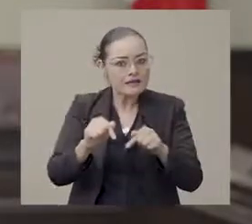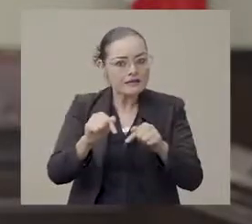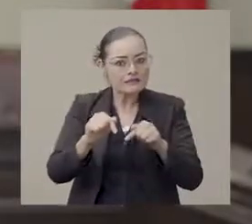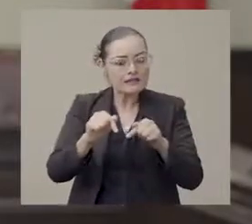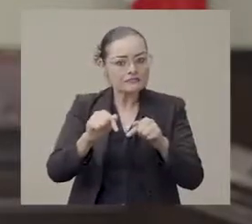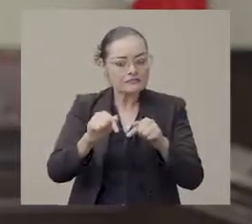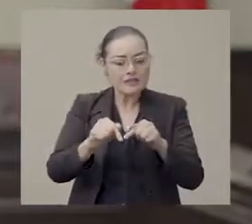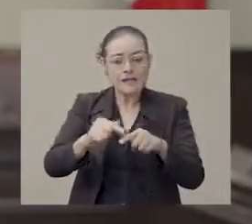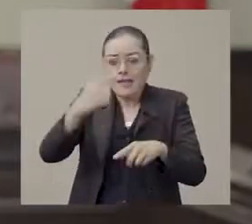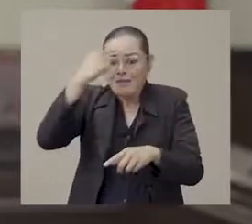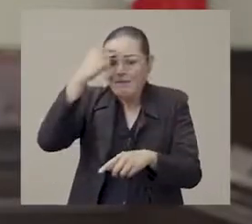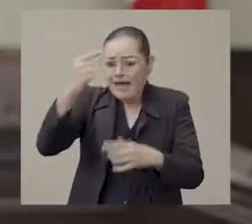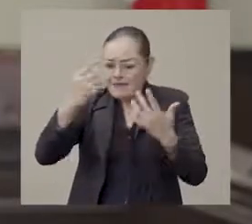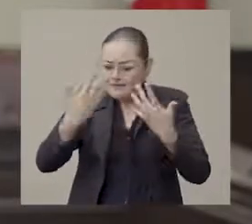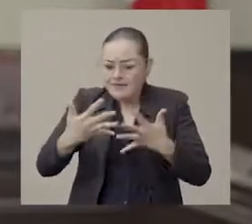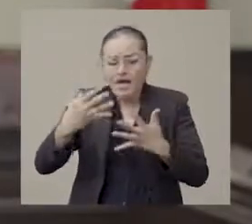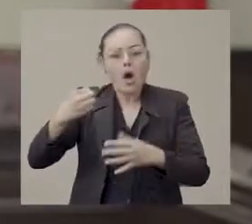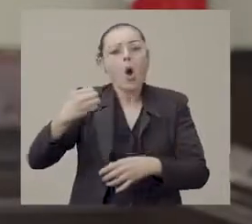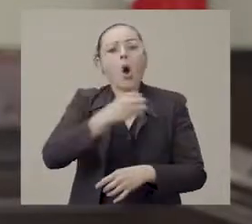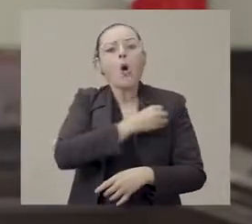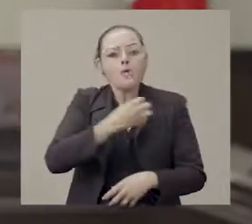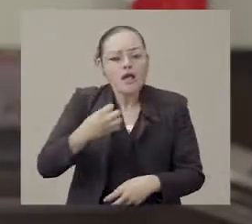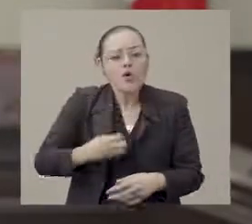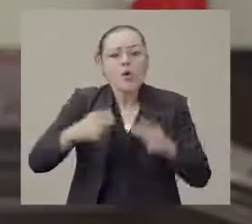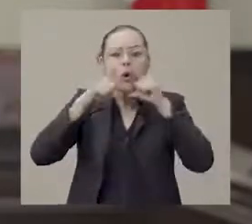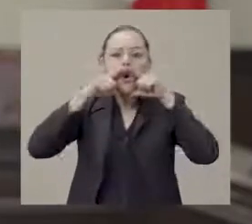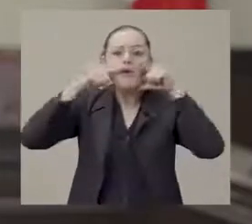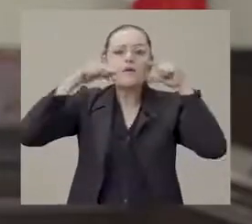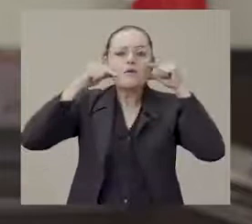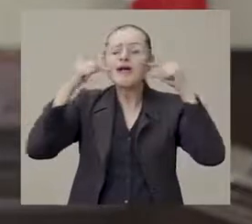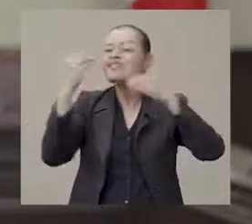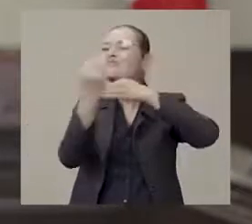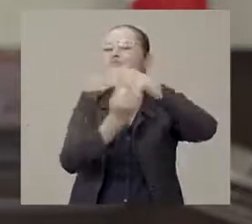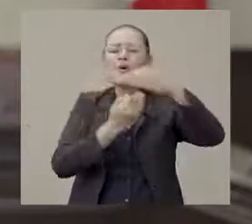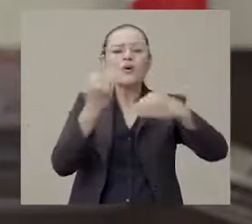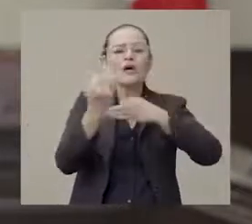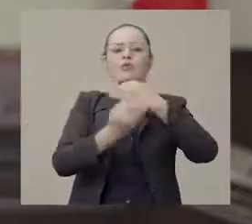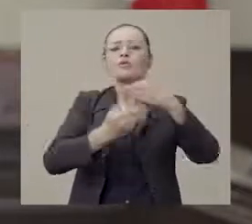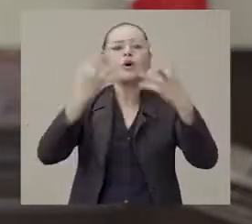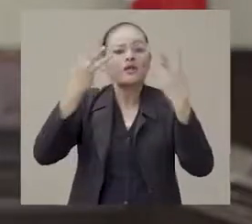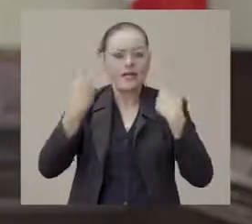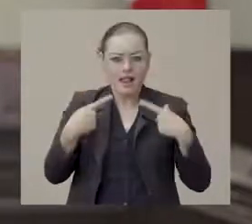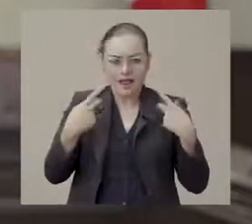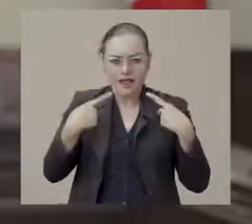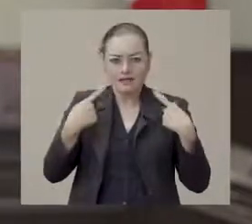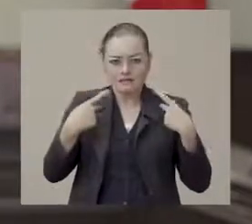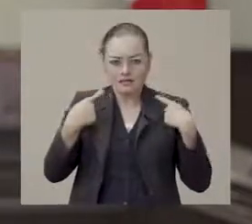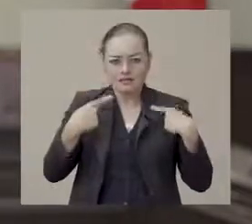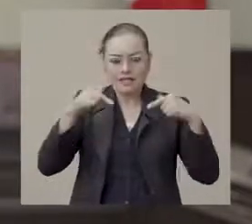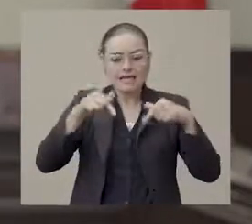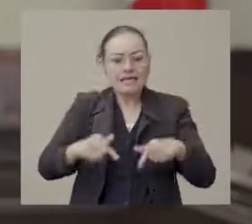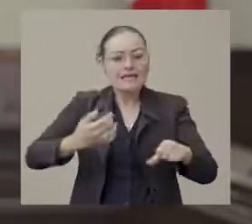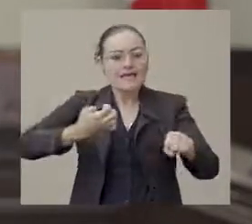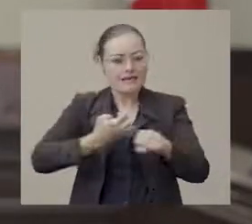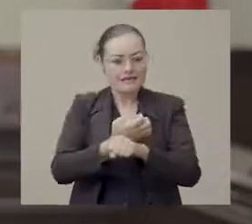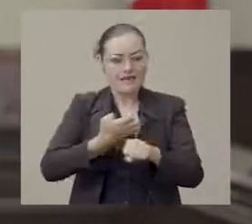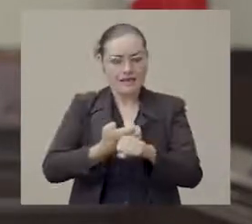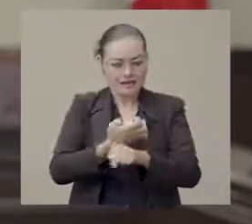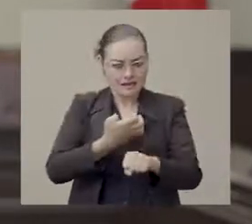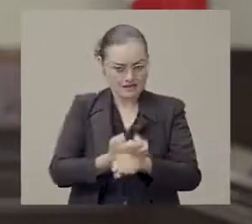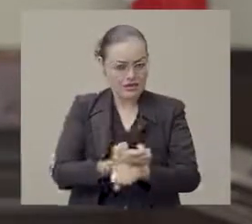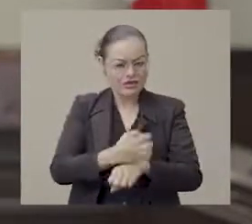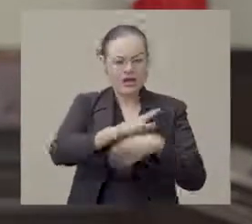un acuerdo para hacer, reitero, obligatorio el uso de cobrebocas para todas las personas que se encuentran en el territorio